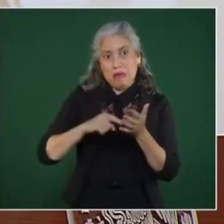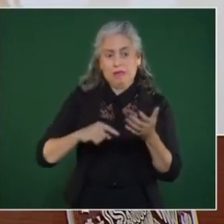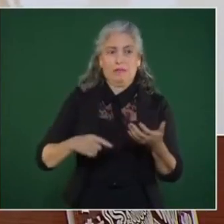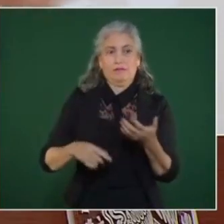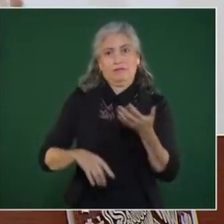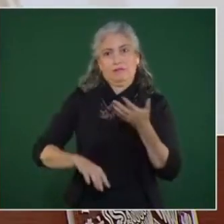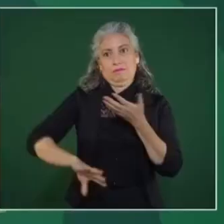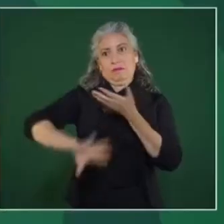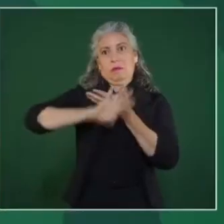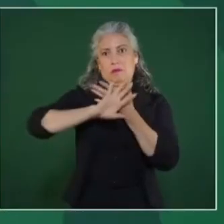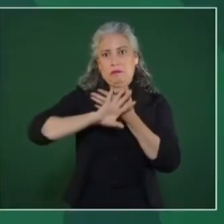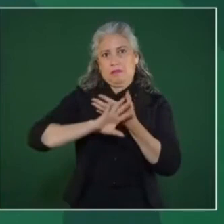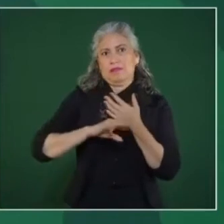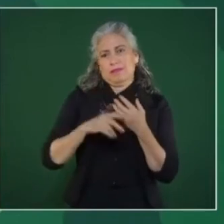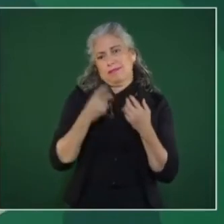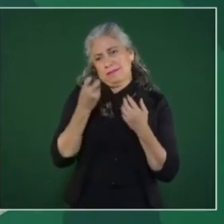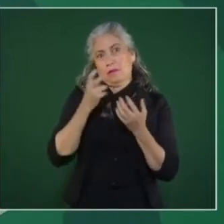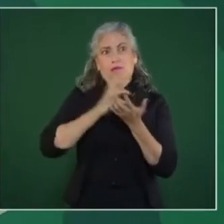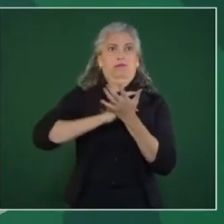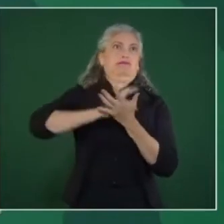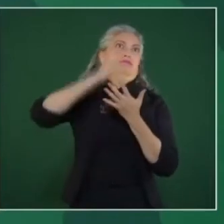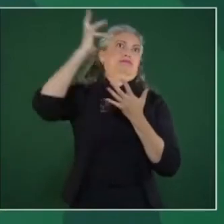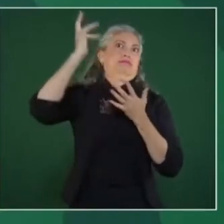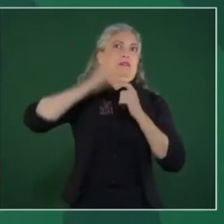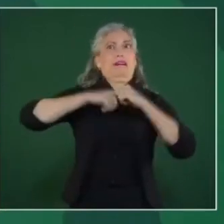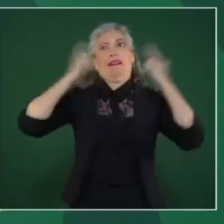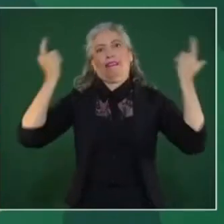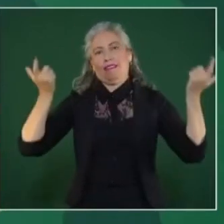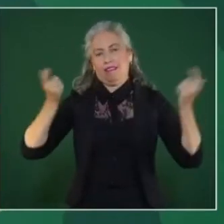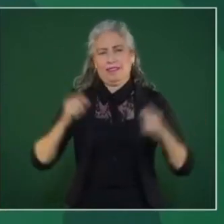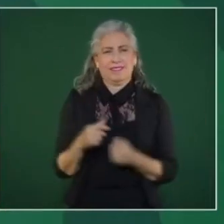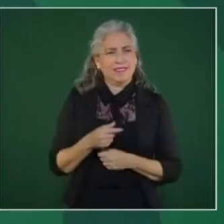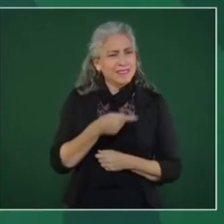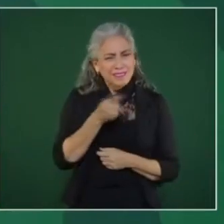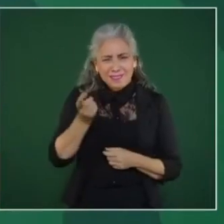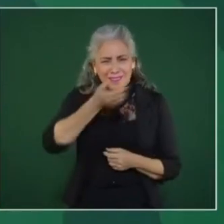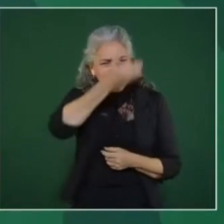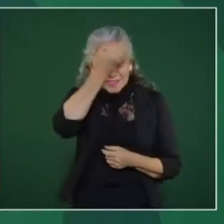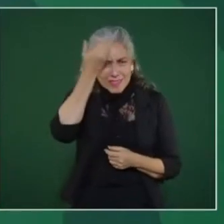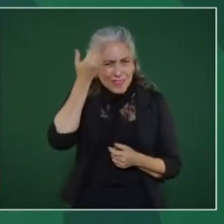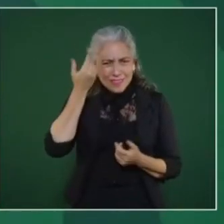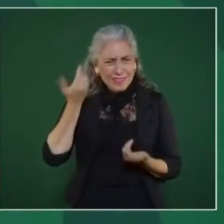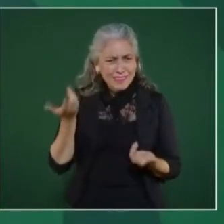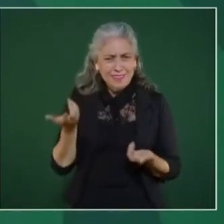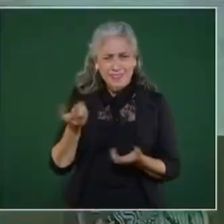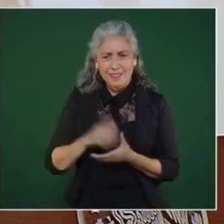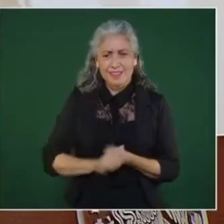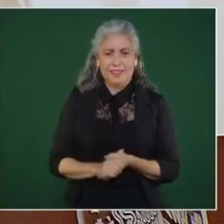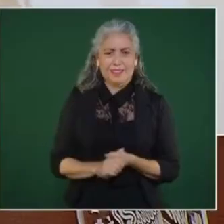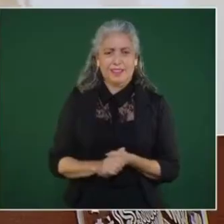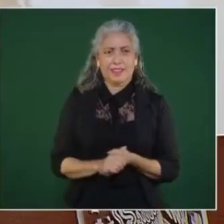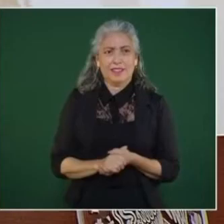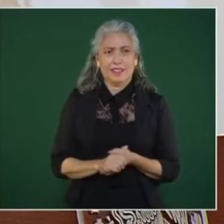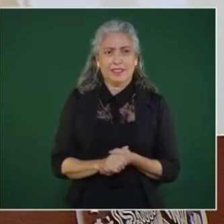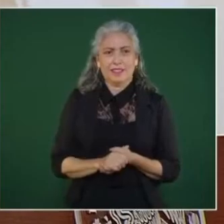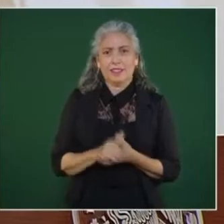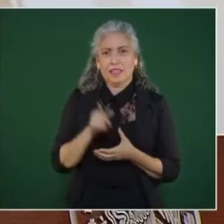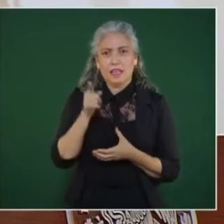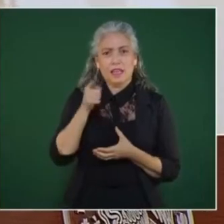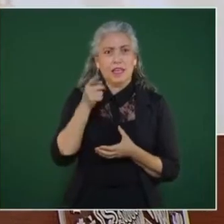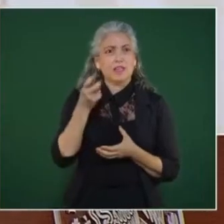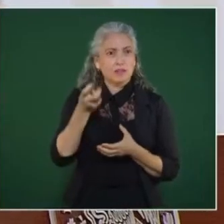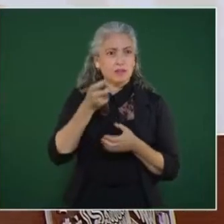magnifica. Entonces, no se dan cuenta de que al